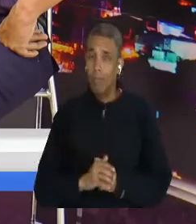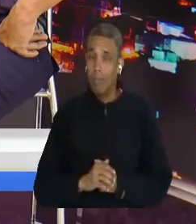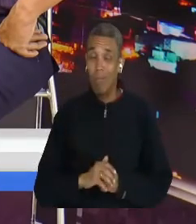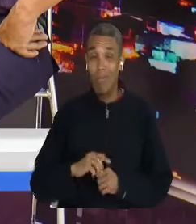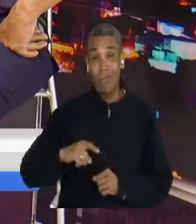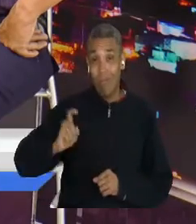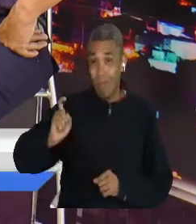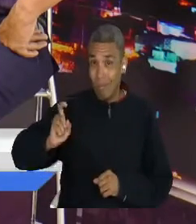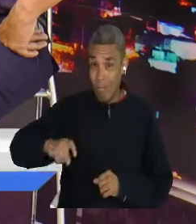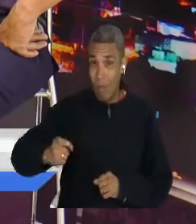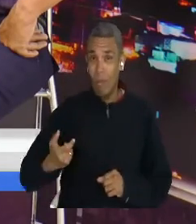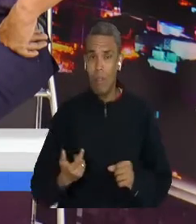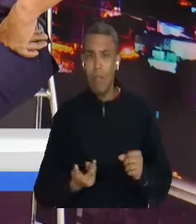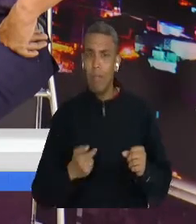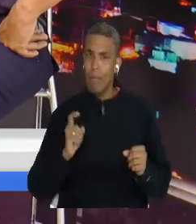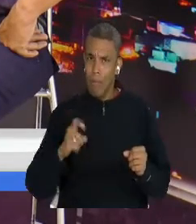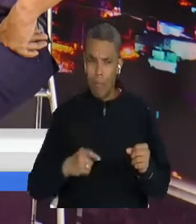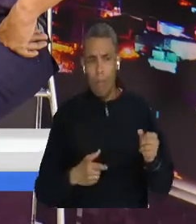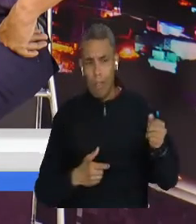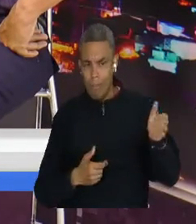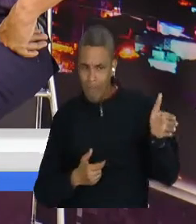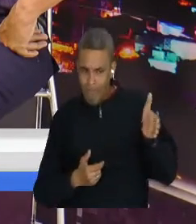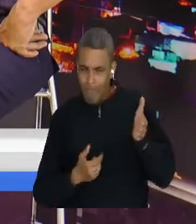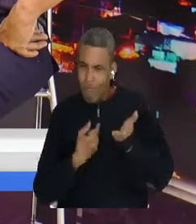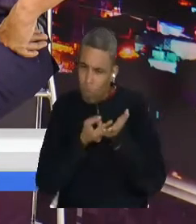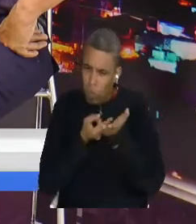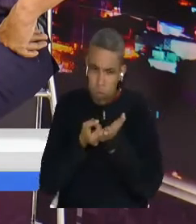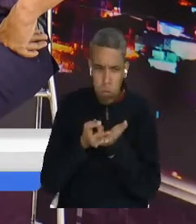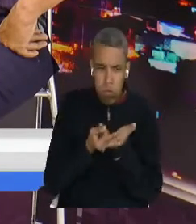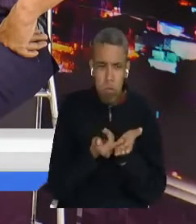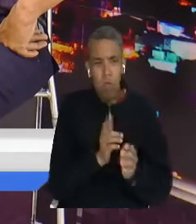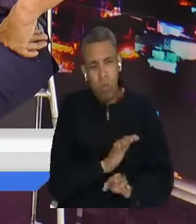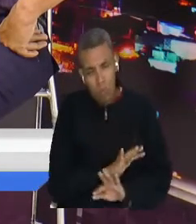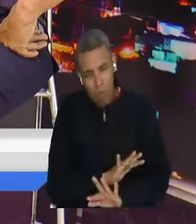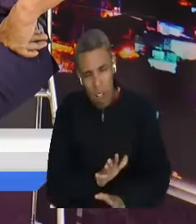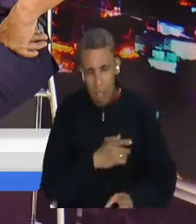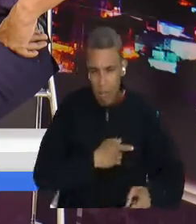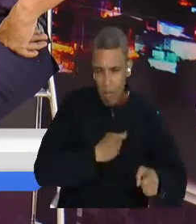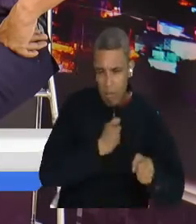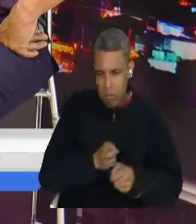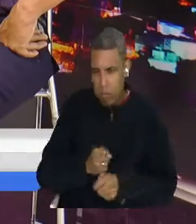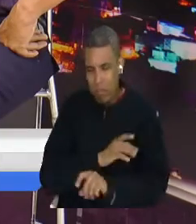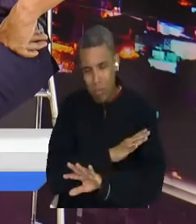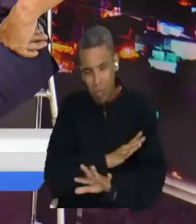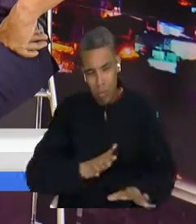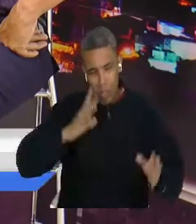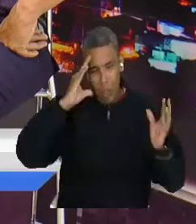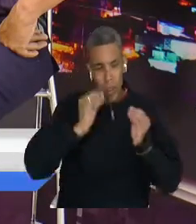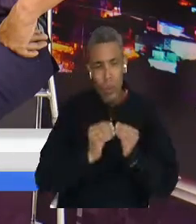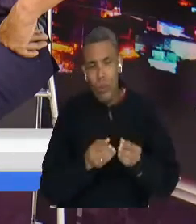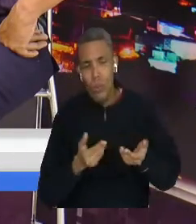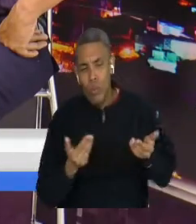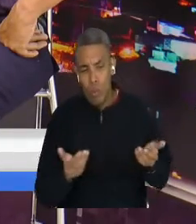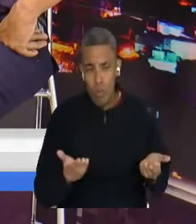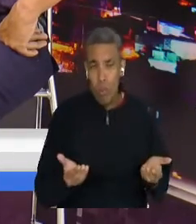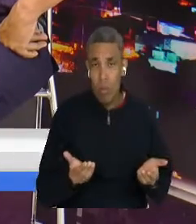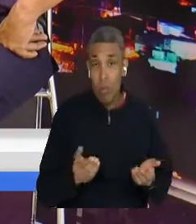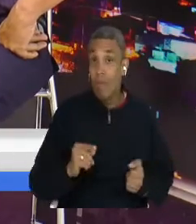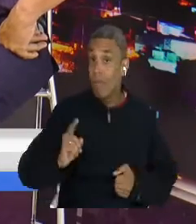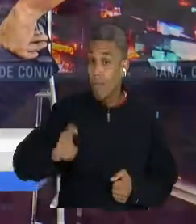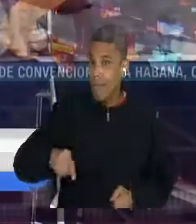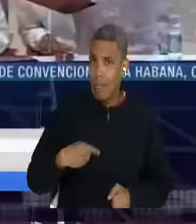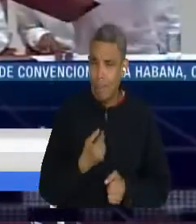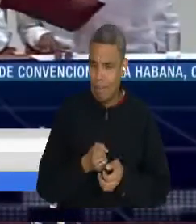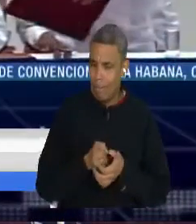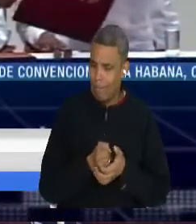que no puedan seguir dándose los hechos de violencia de manera rápida como ha